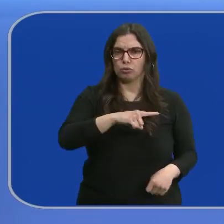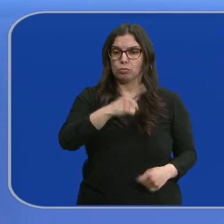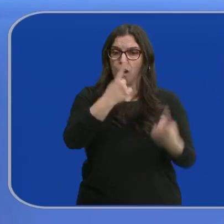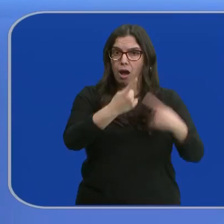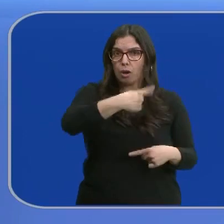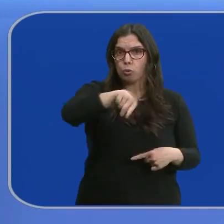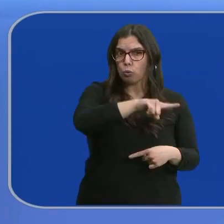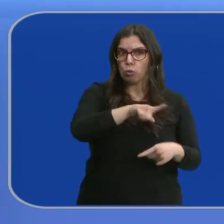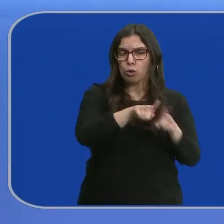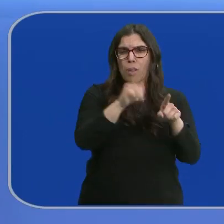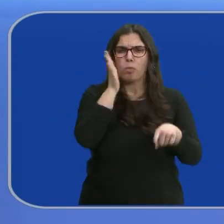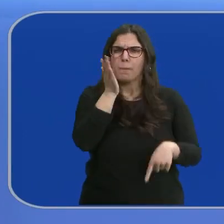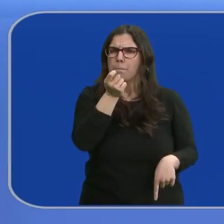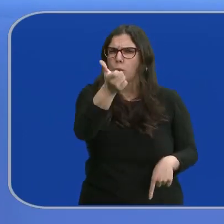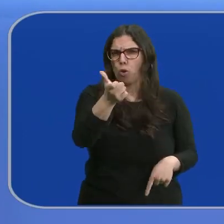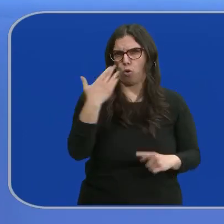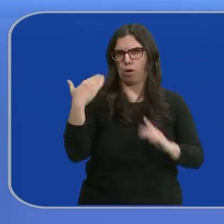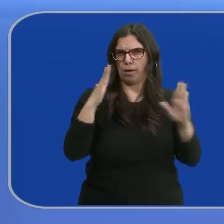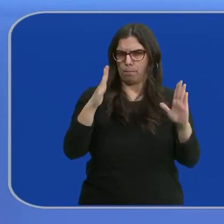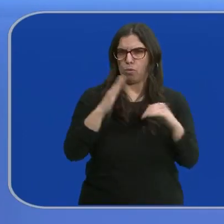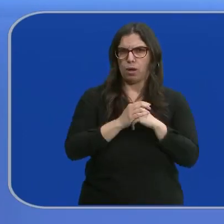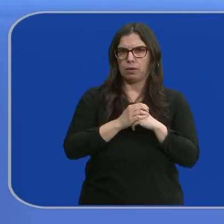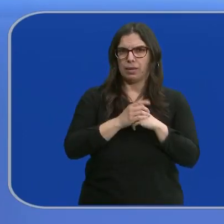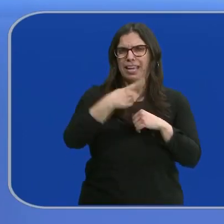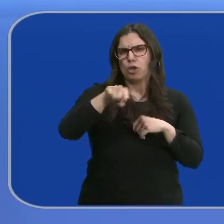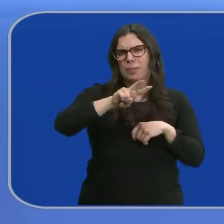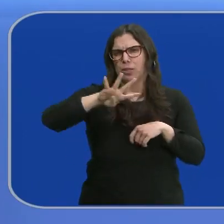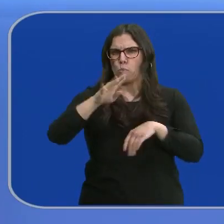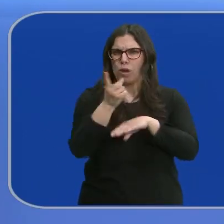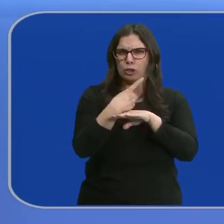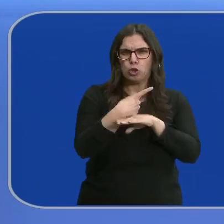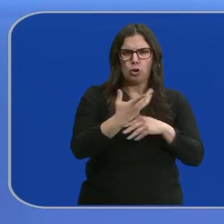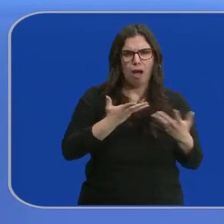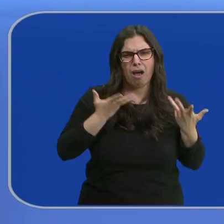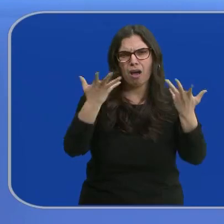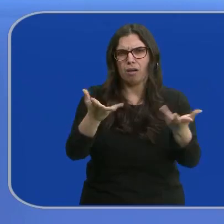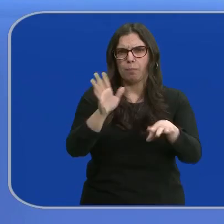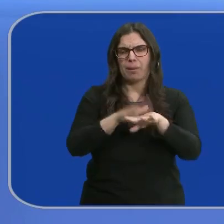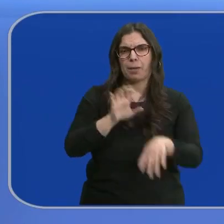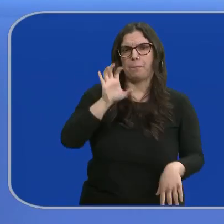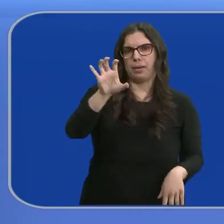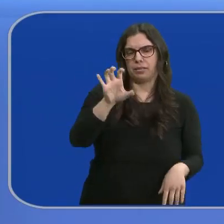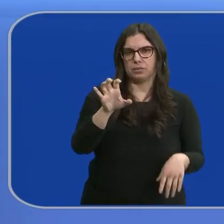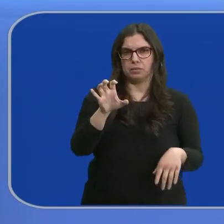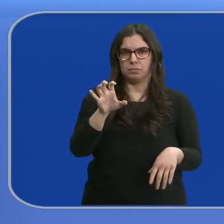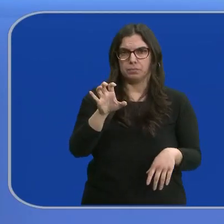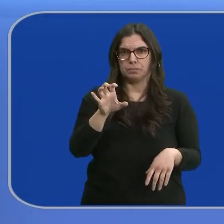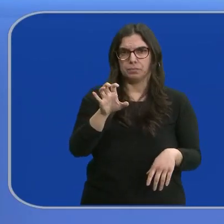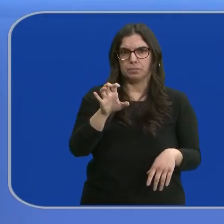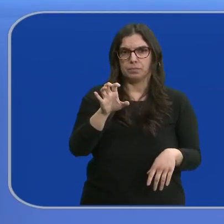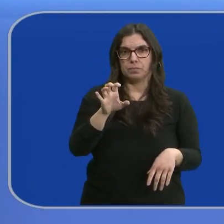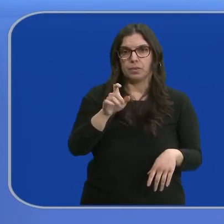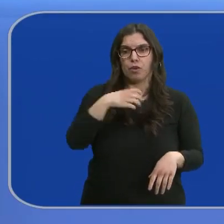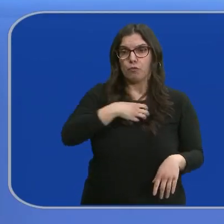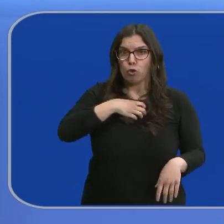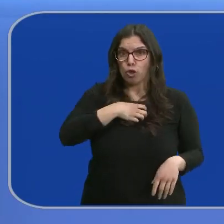Algunos de los cuales dormían escasamente. Estaban 24 horas al servicio de este país. Más allá de